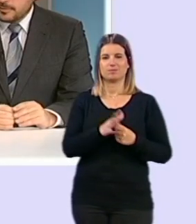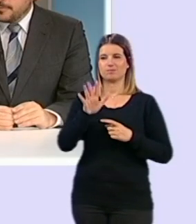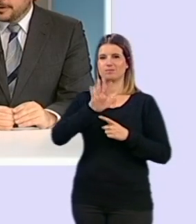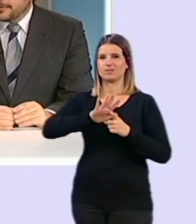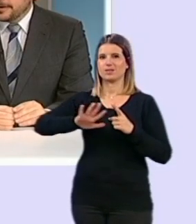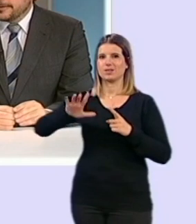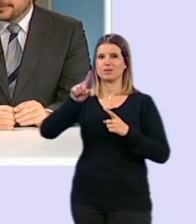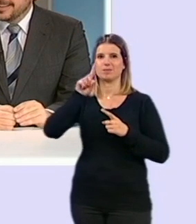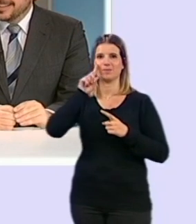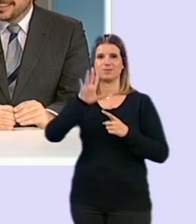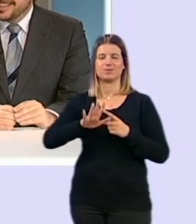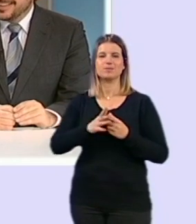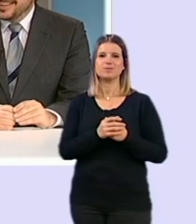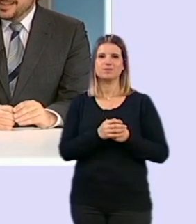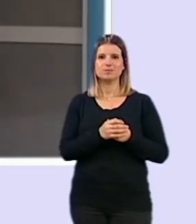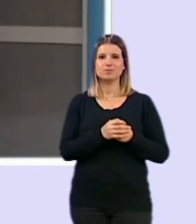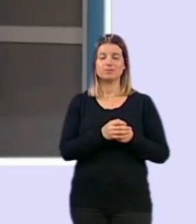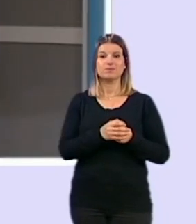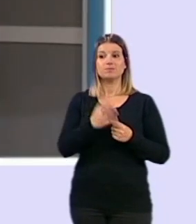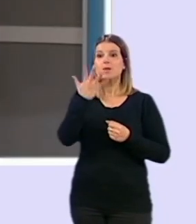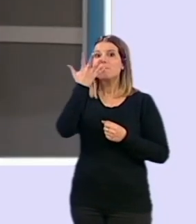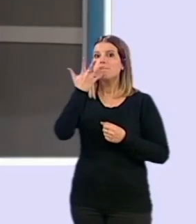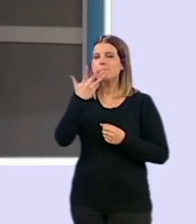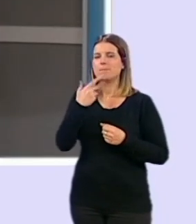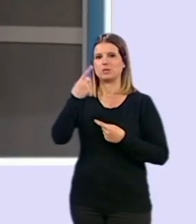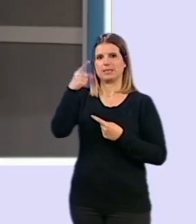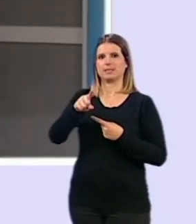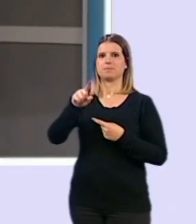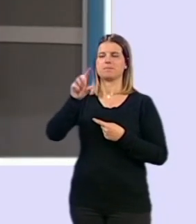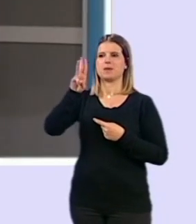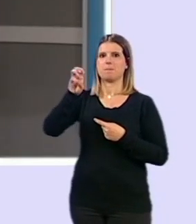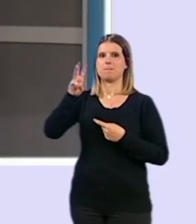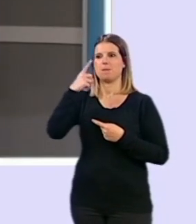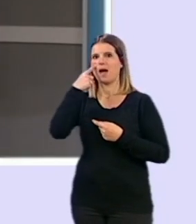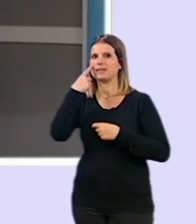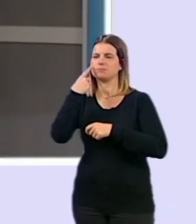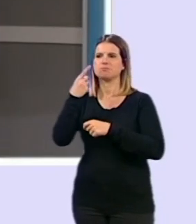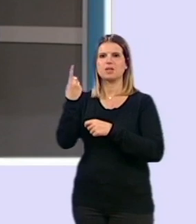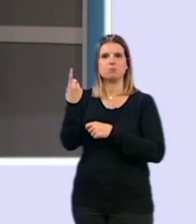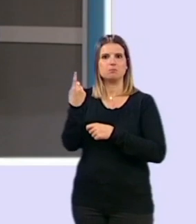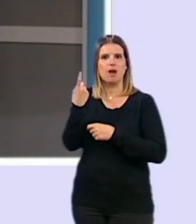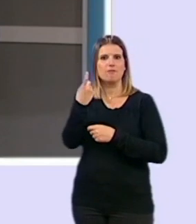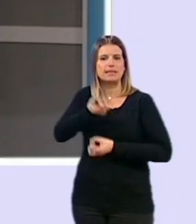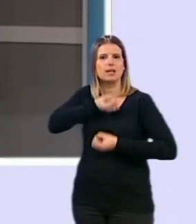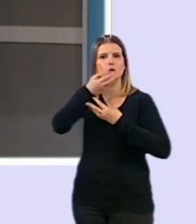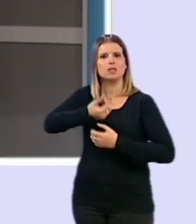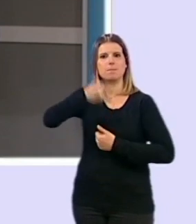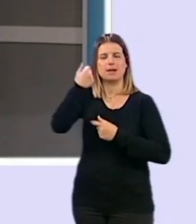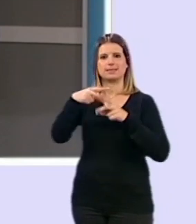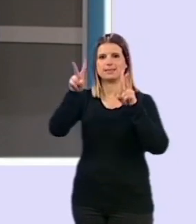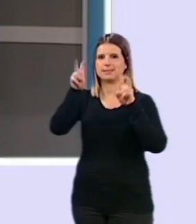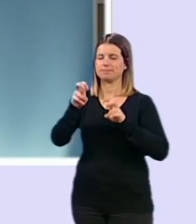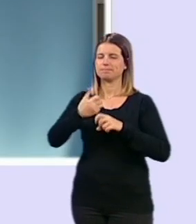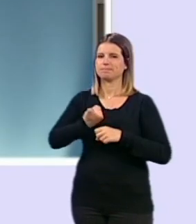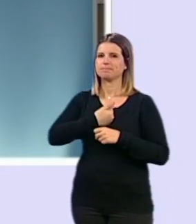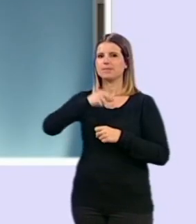estudiábamos en el colegio. Sí, sí, sí. Me gustaría también, Pepa, si no nos queda algo que decir sobre esta cuestión, sobre todo yo me